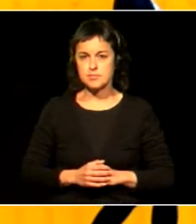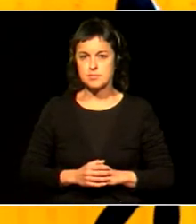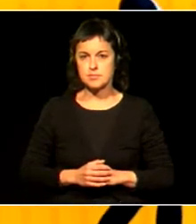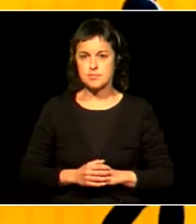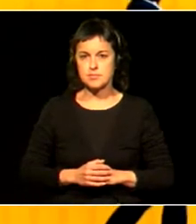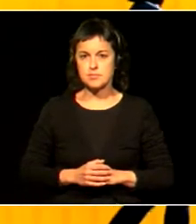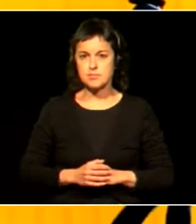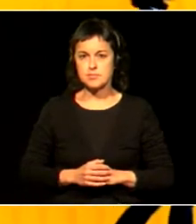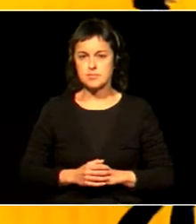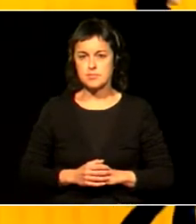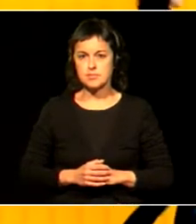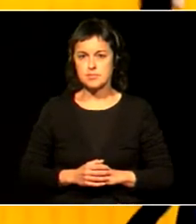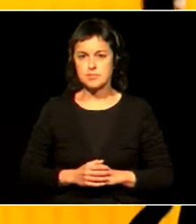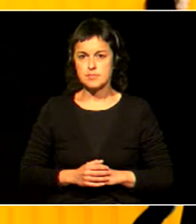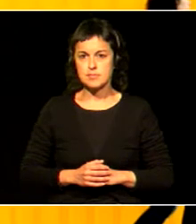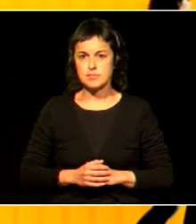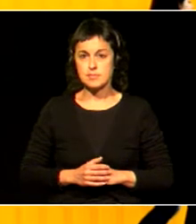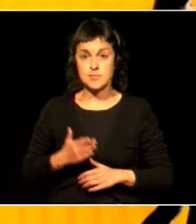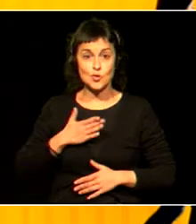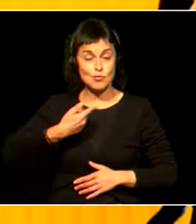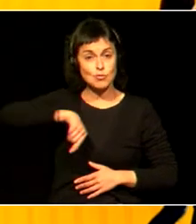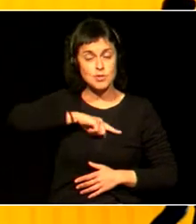Abian da, gure eskola.